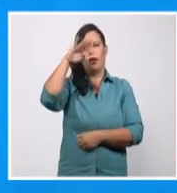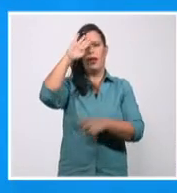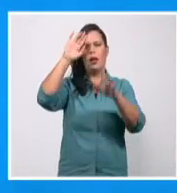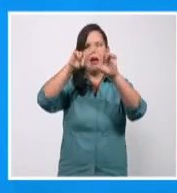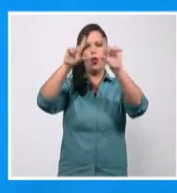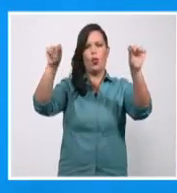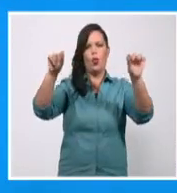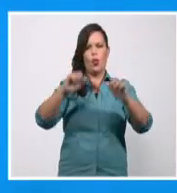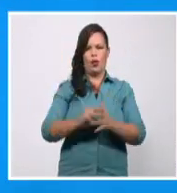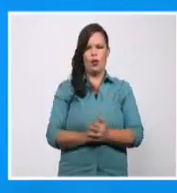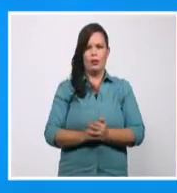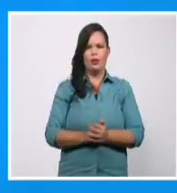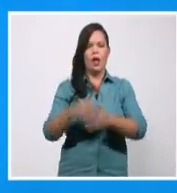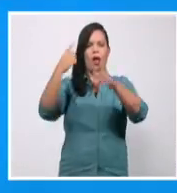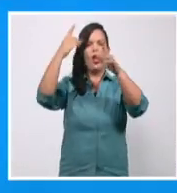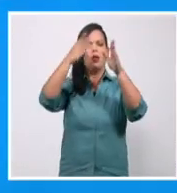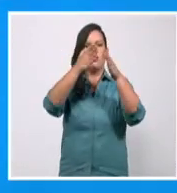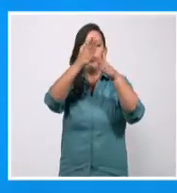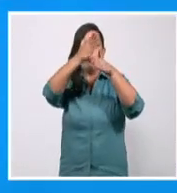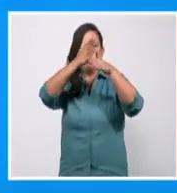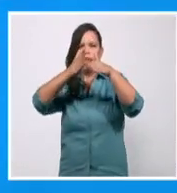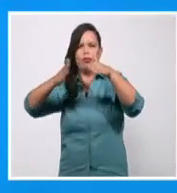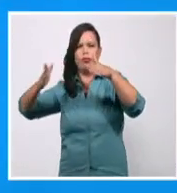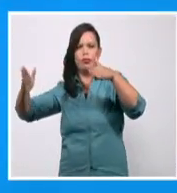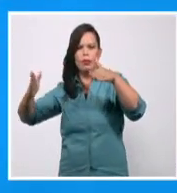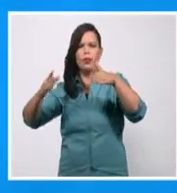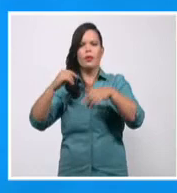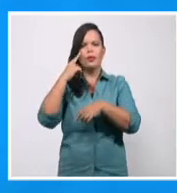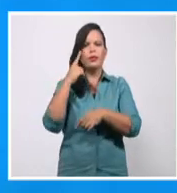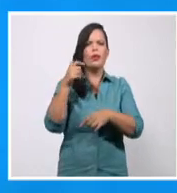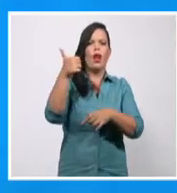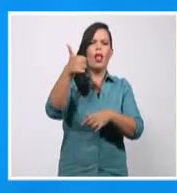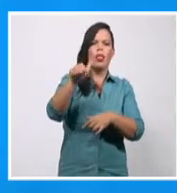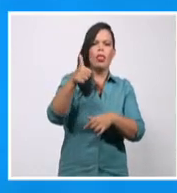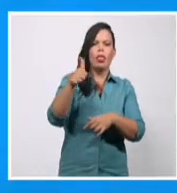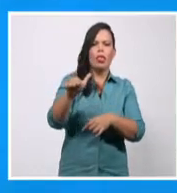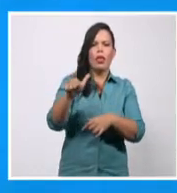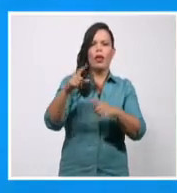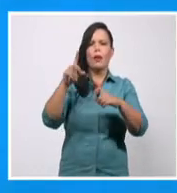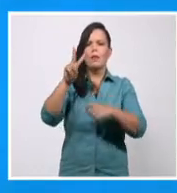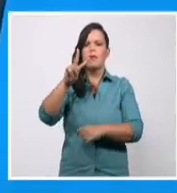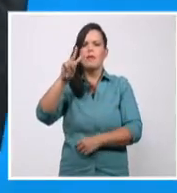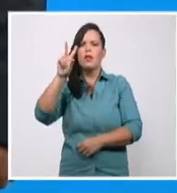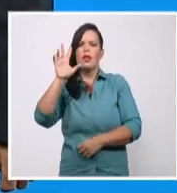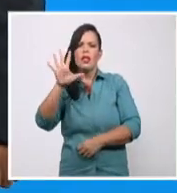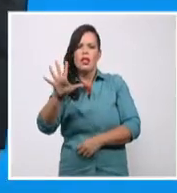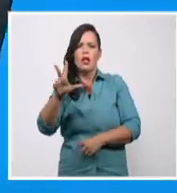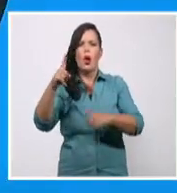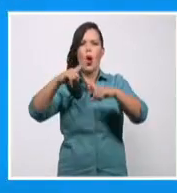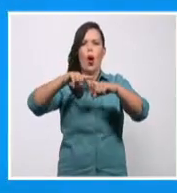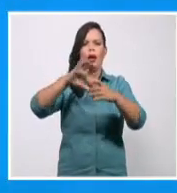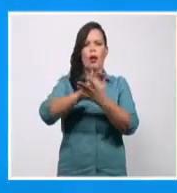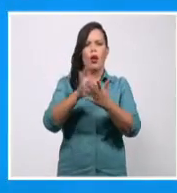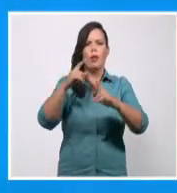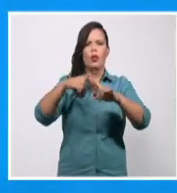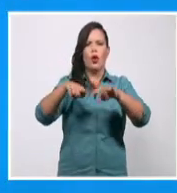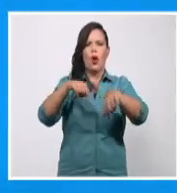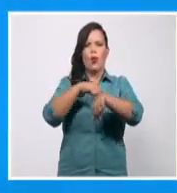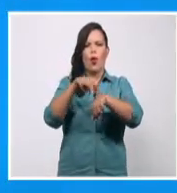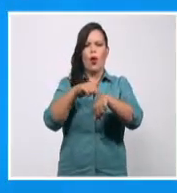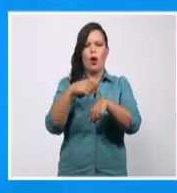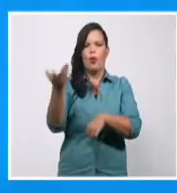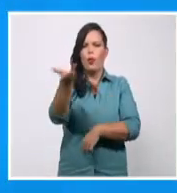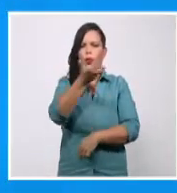país con vientos del este, entre 10 y 25 kilómetros por hora, hasta 35 en zonas de la costa norte en el mar.